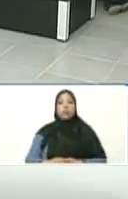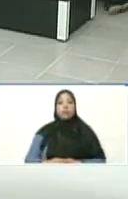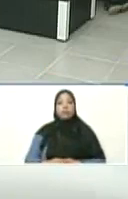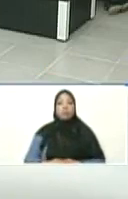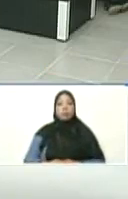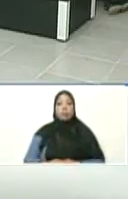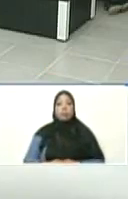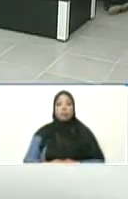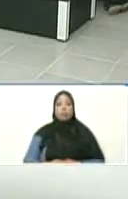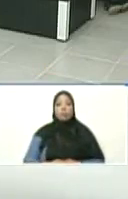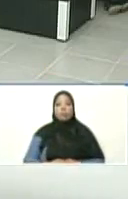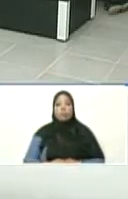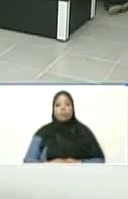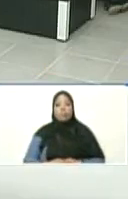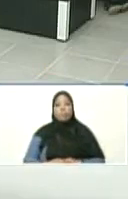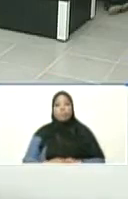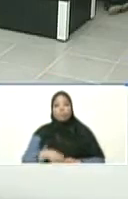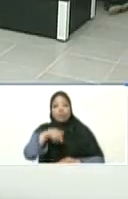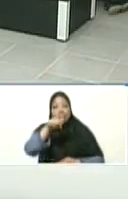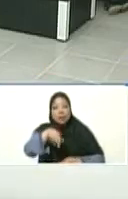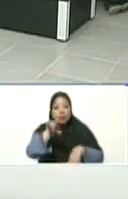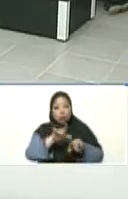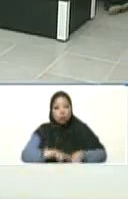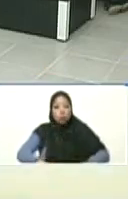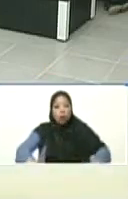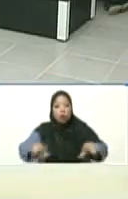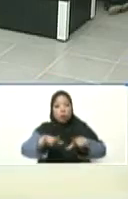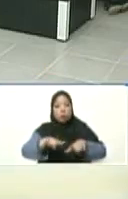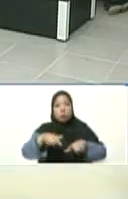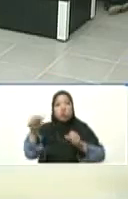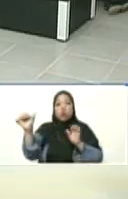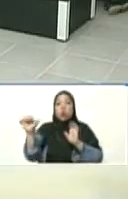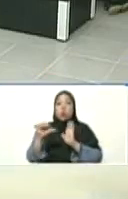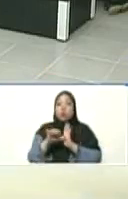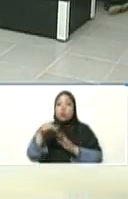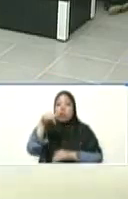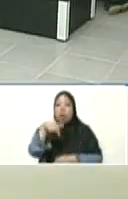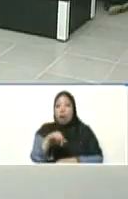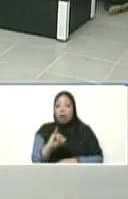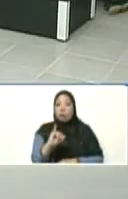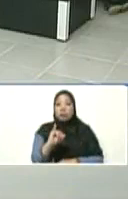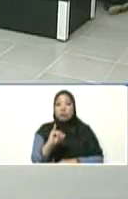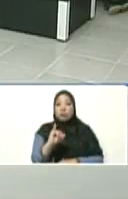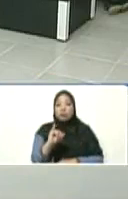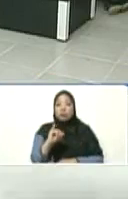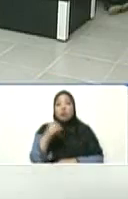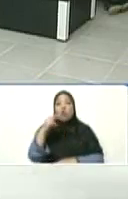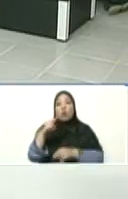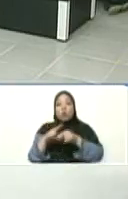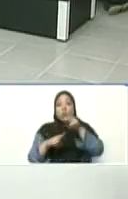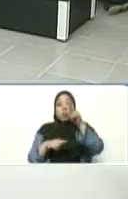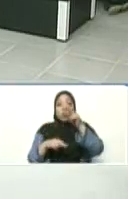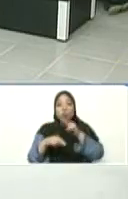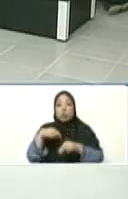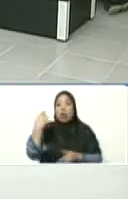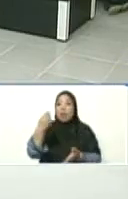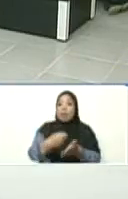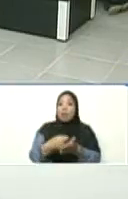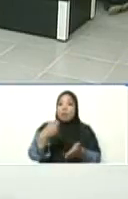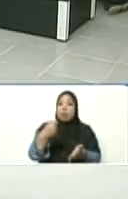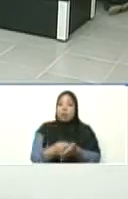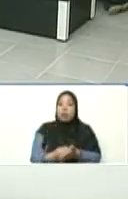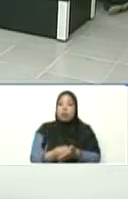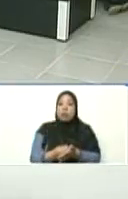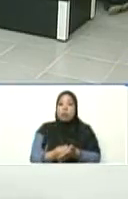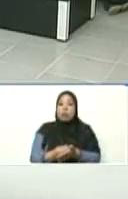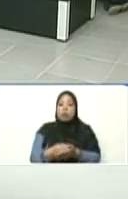Héctor, ese apartamento donde ustedes están, se construyó y se pagó con